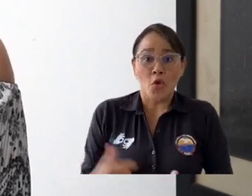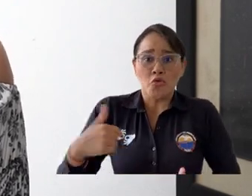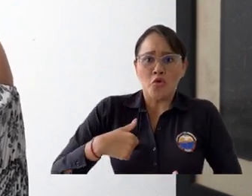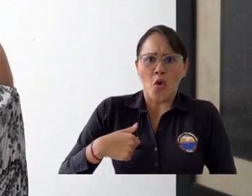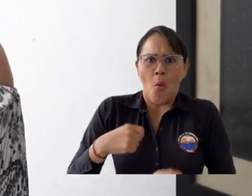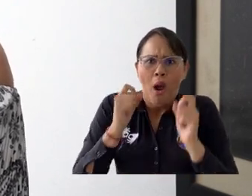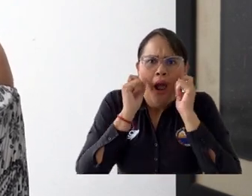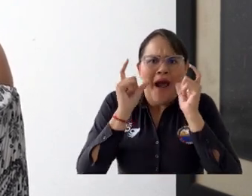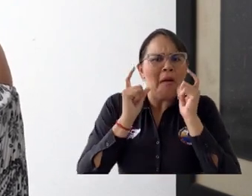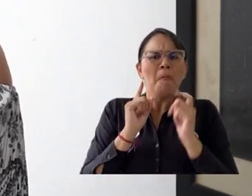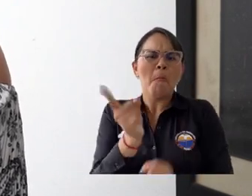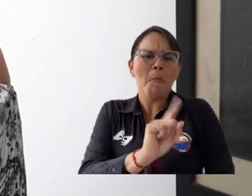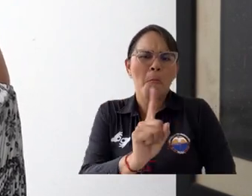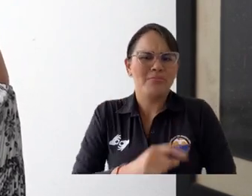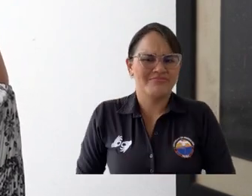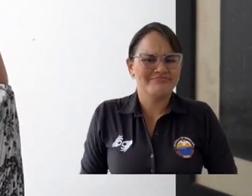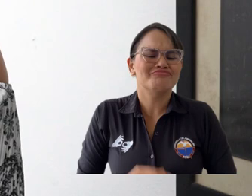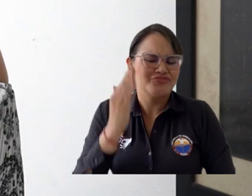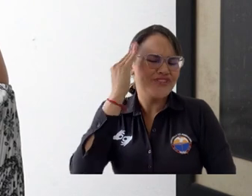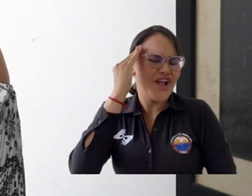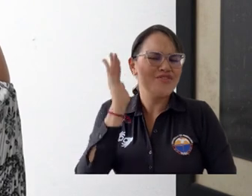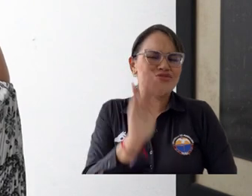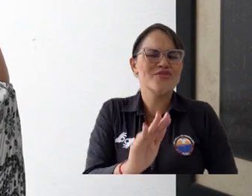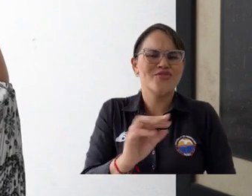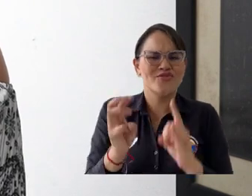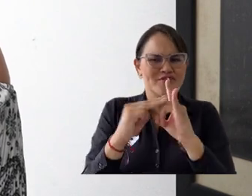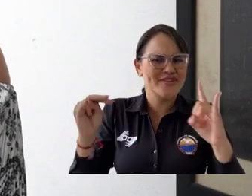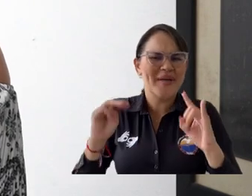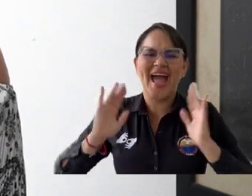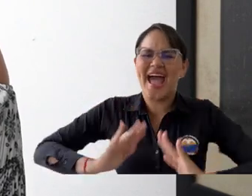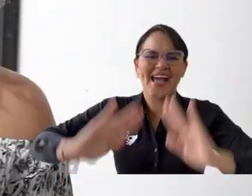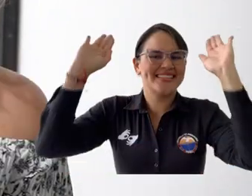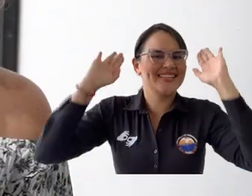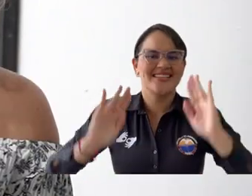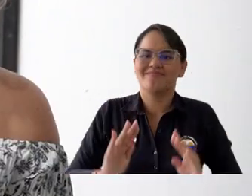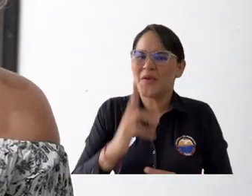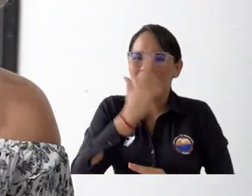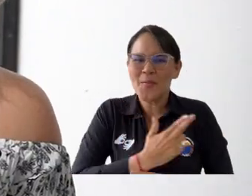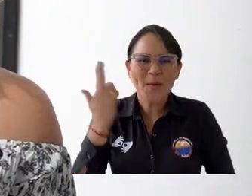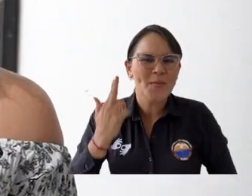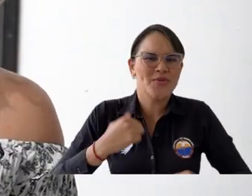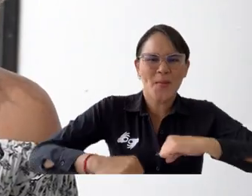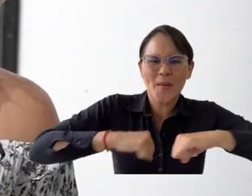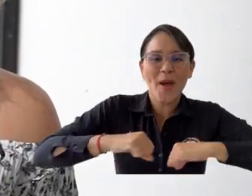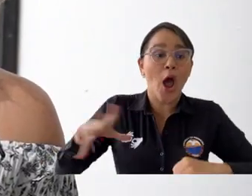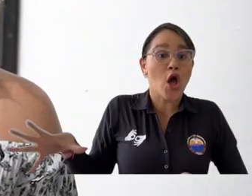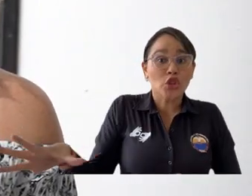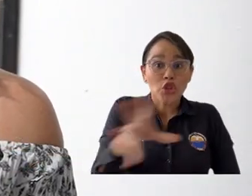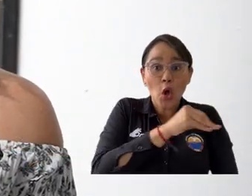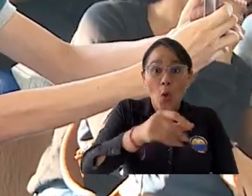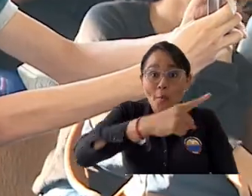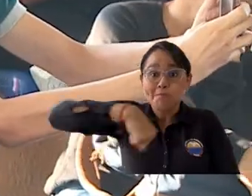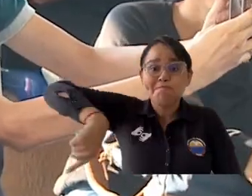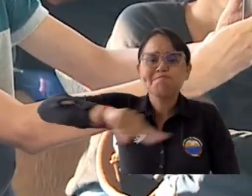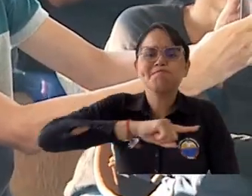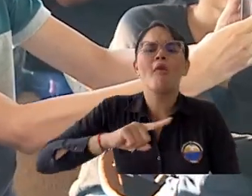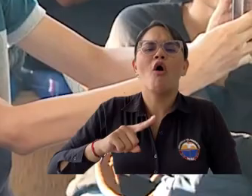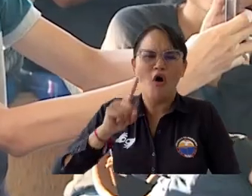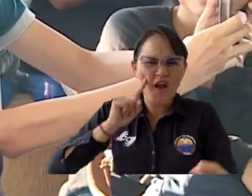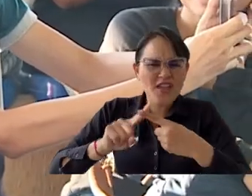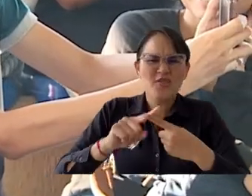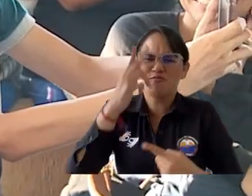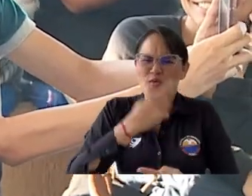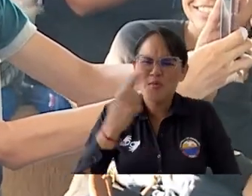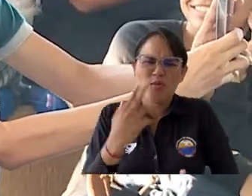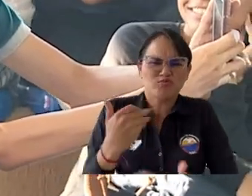porque realmente creo que la universidad desde su esencia, todos los que hacemos parte de la universidad trabajamos con